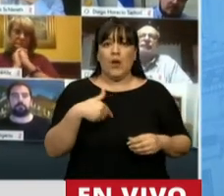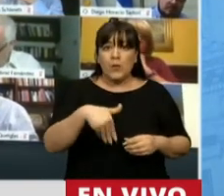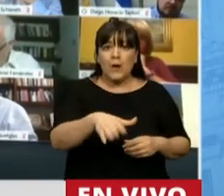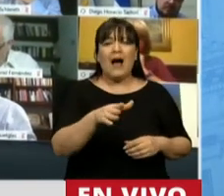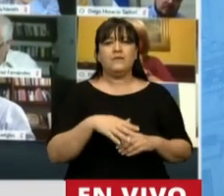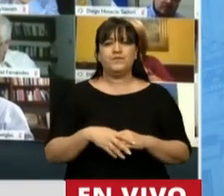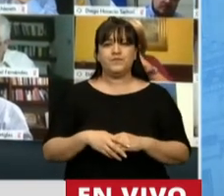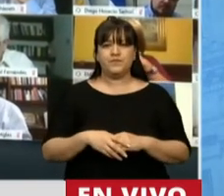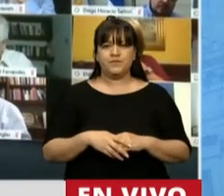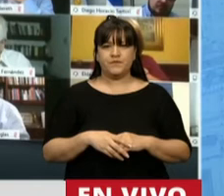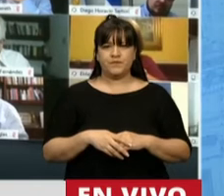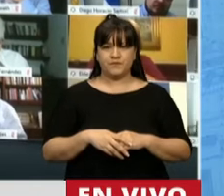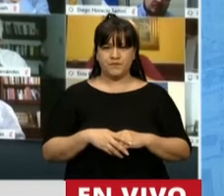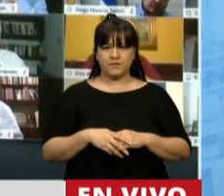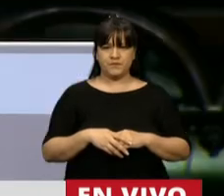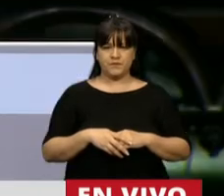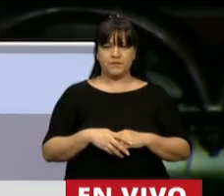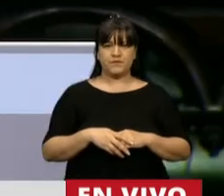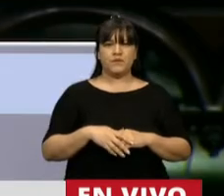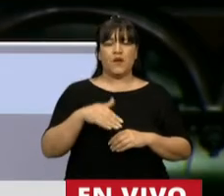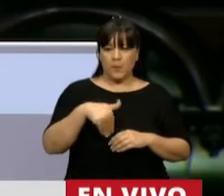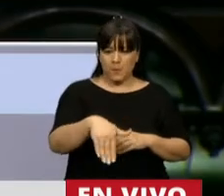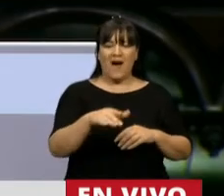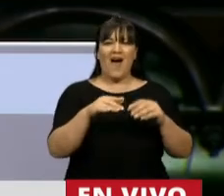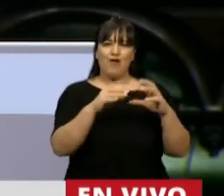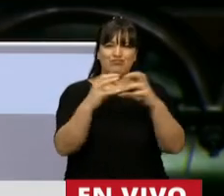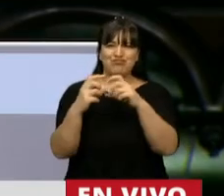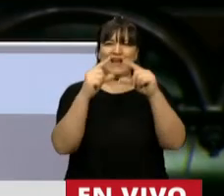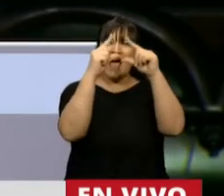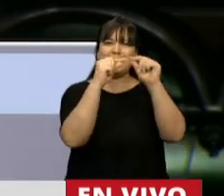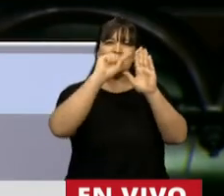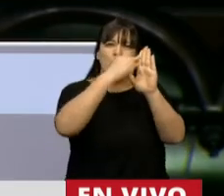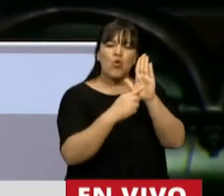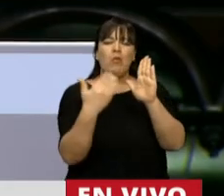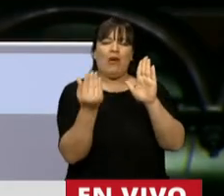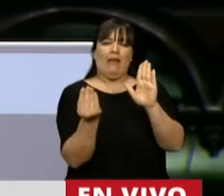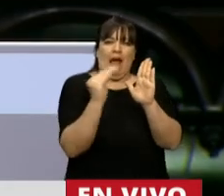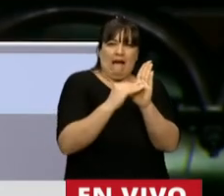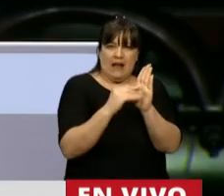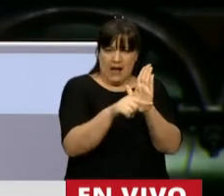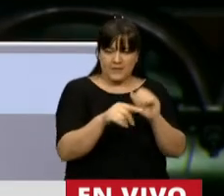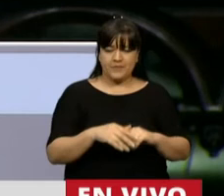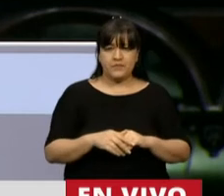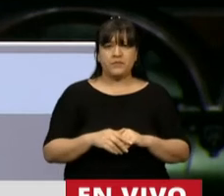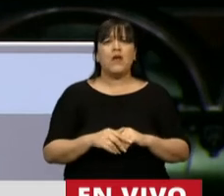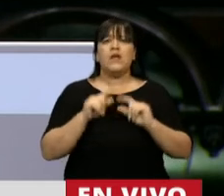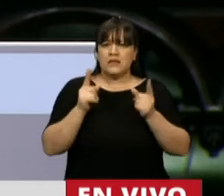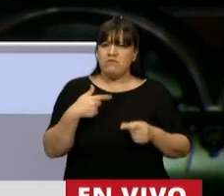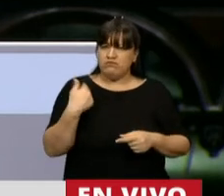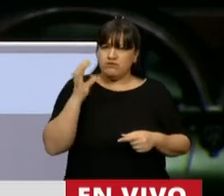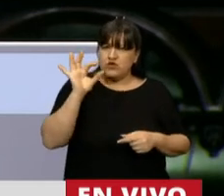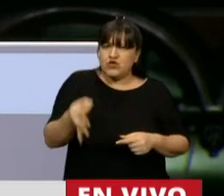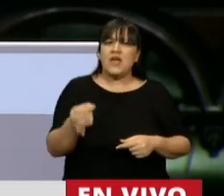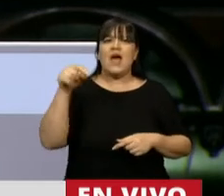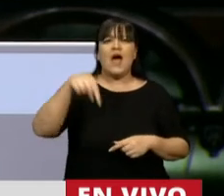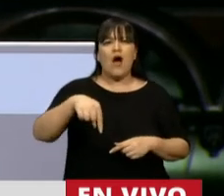artículo por artículo, lo podremos agregar. Y entiendo que lo que